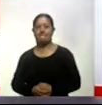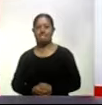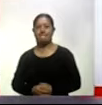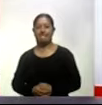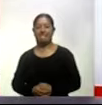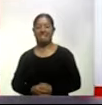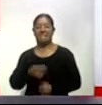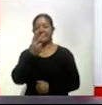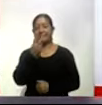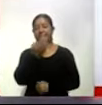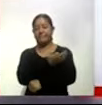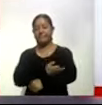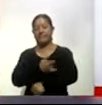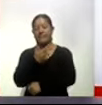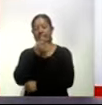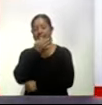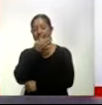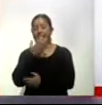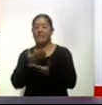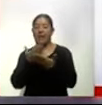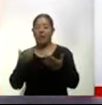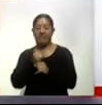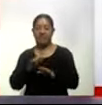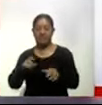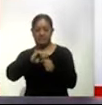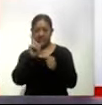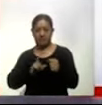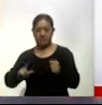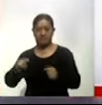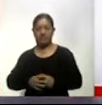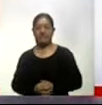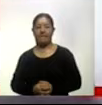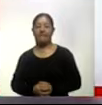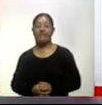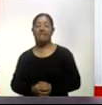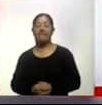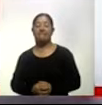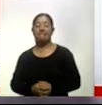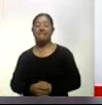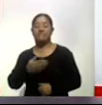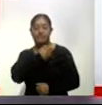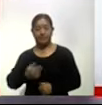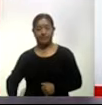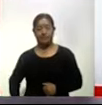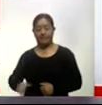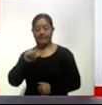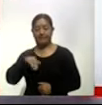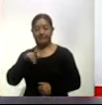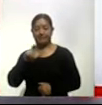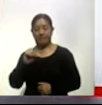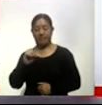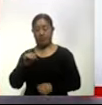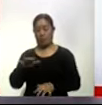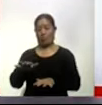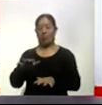Dos de la tarde con siete minutos, vamos a la información nacional. Destaca el presidente López Obrador la entrada